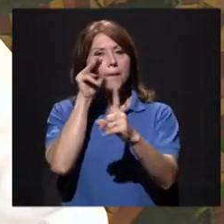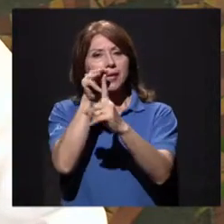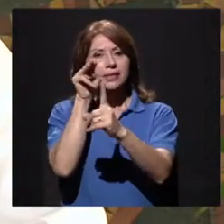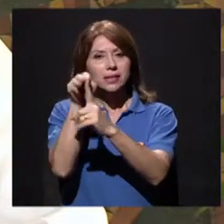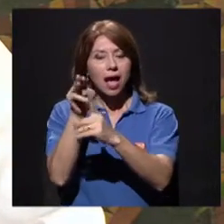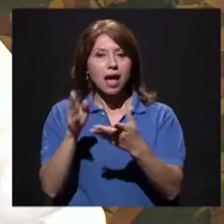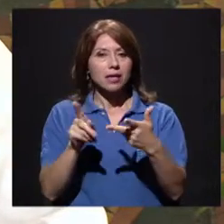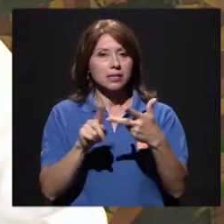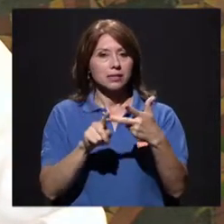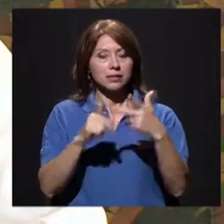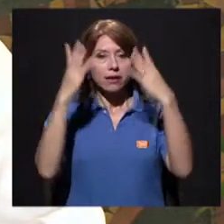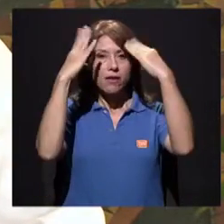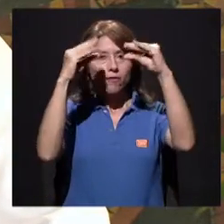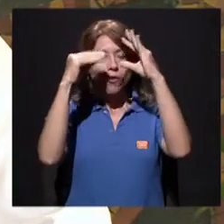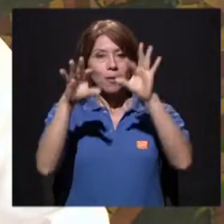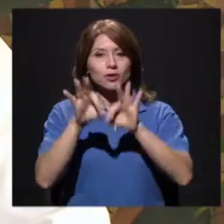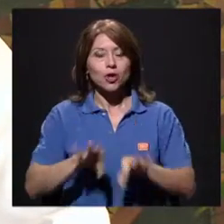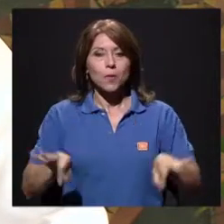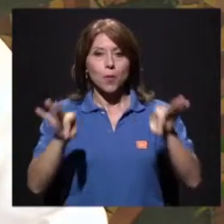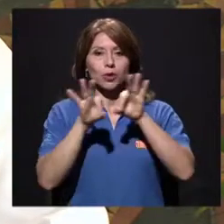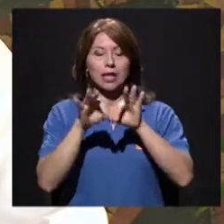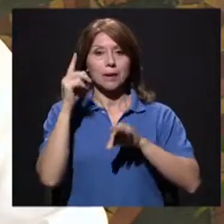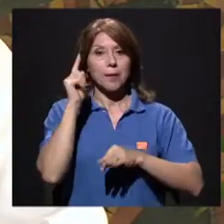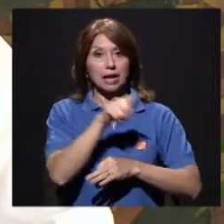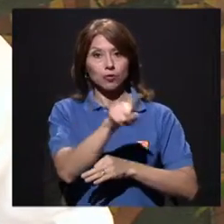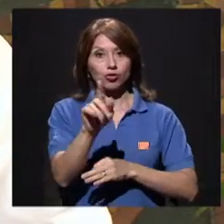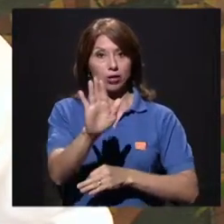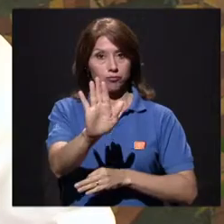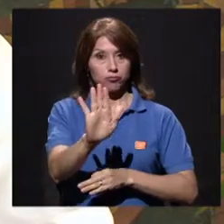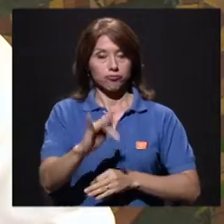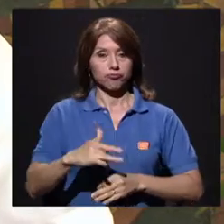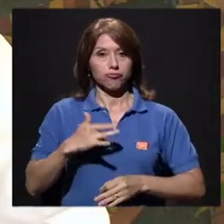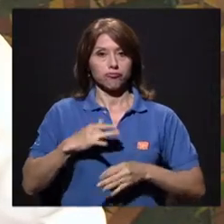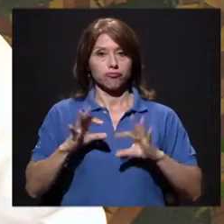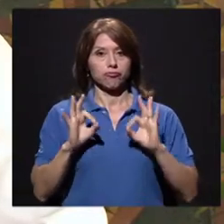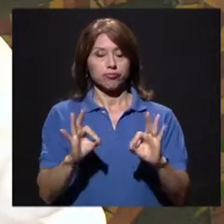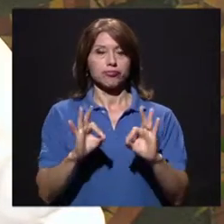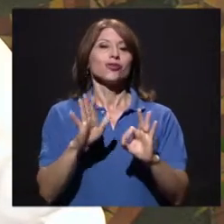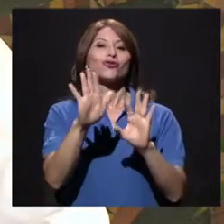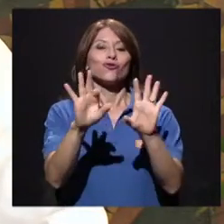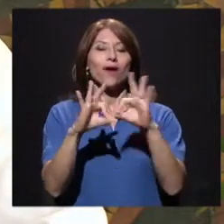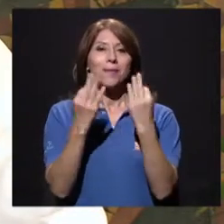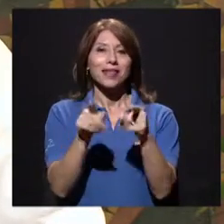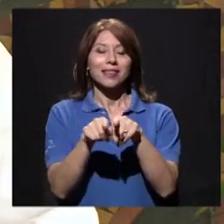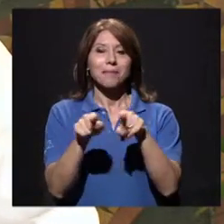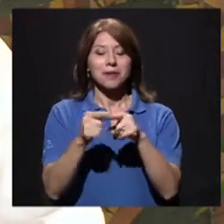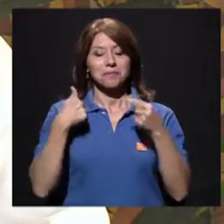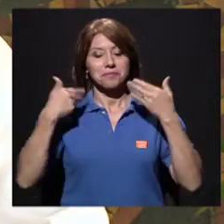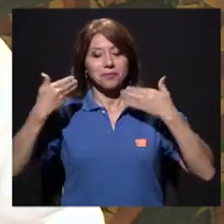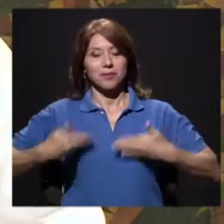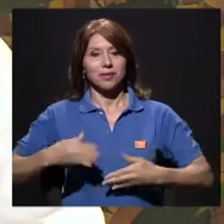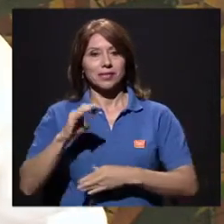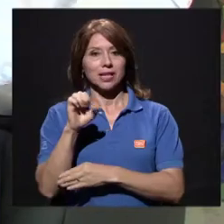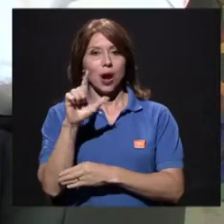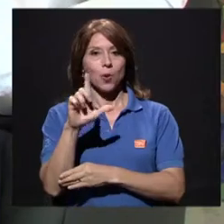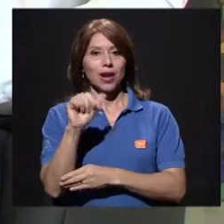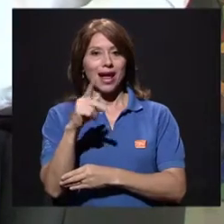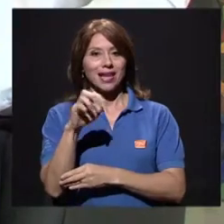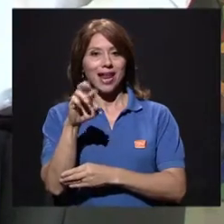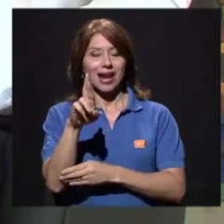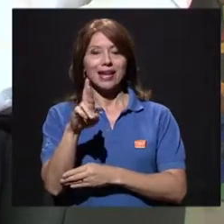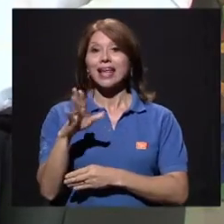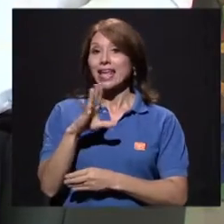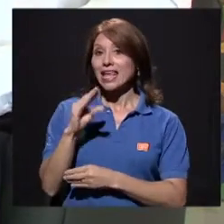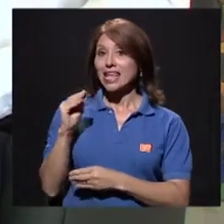información que les sea importante para el bienestar suyo y el de sus familias. El día hoy les estamos acompañando Saúl Aguilar y